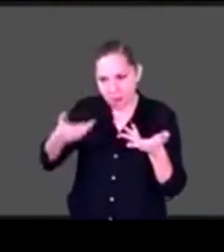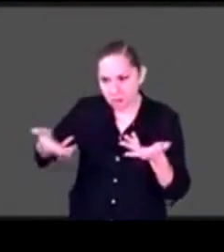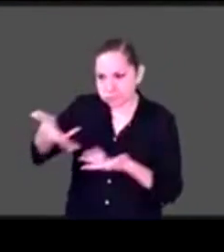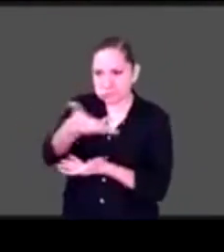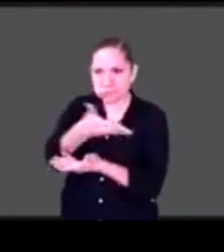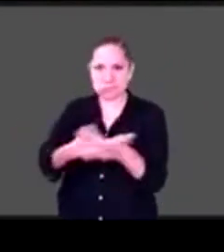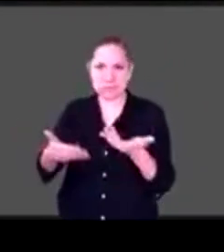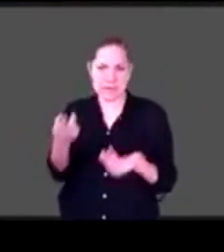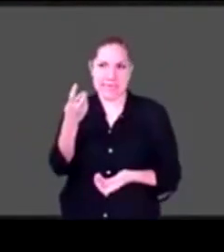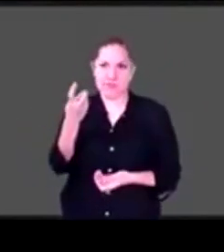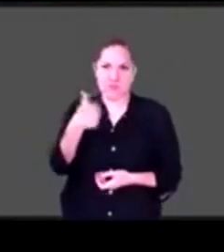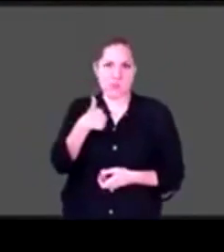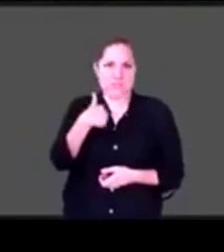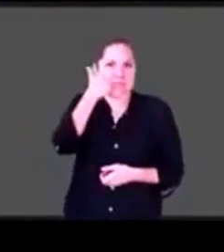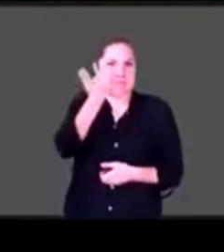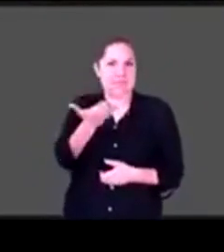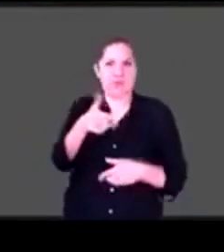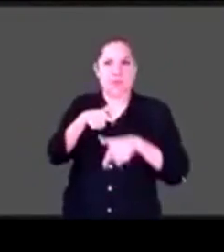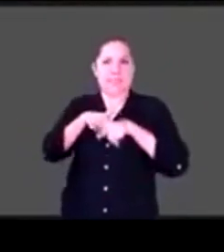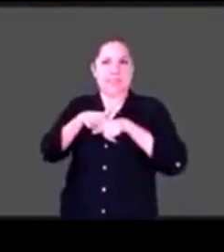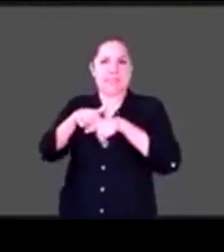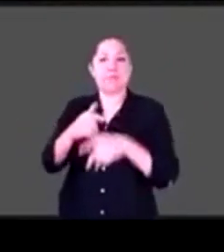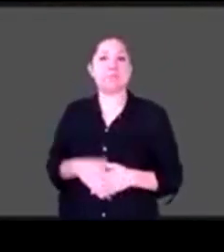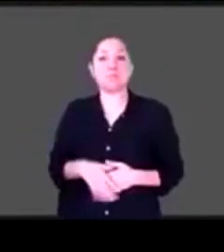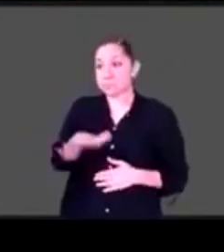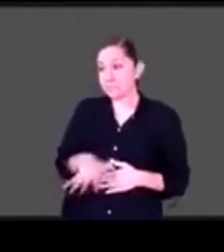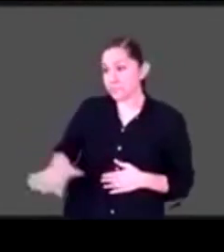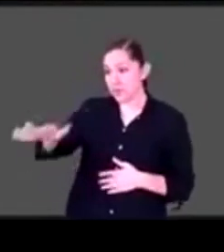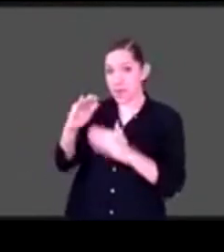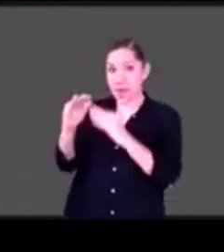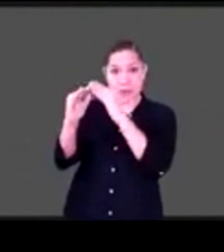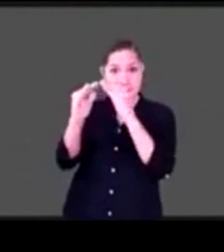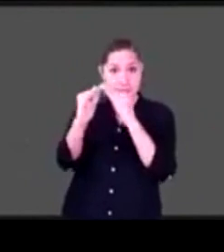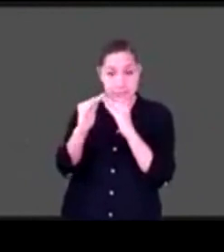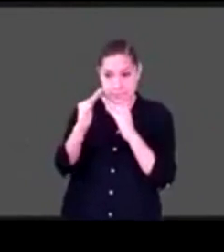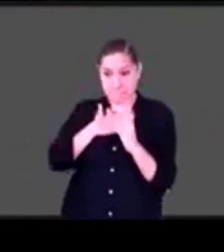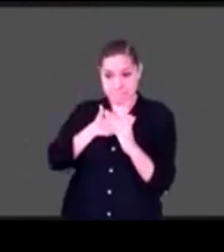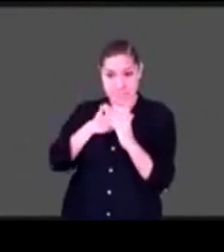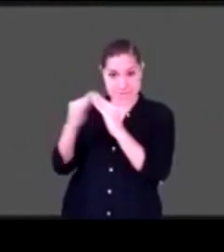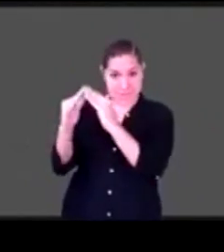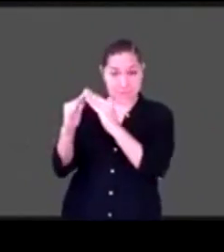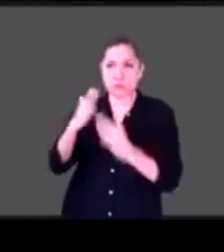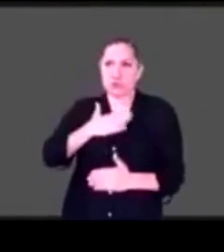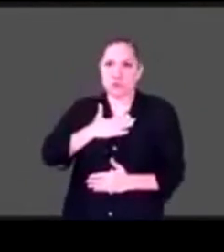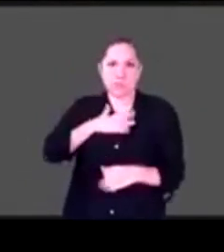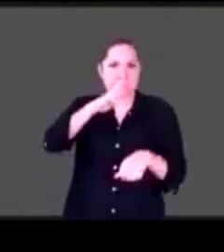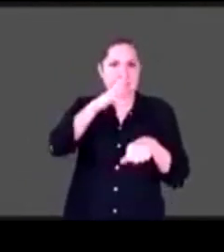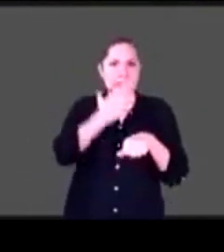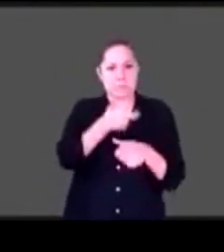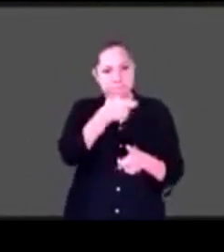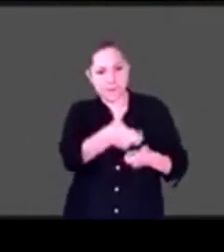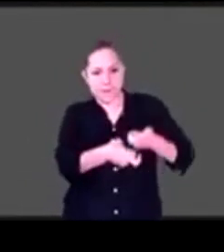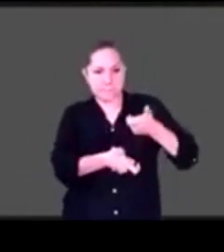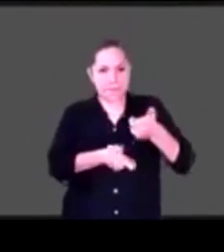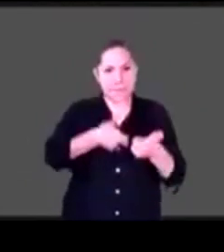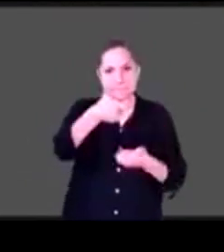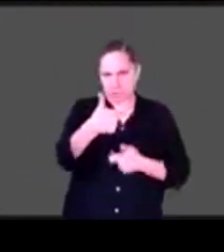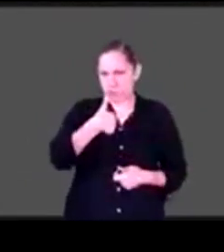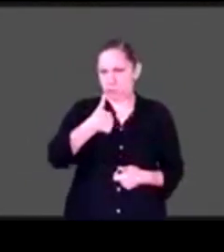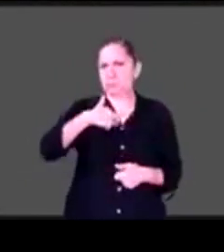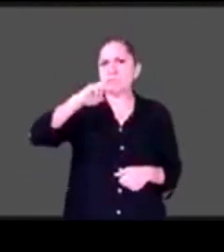el papá de esta casa, pues soy el responsable de la parte de los ingresos. Entonces creo que es una parte que me ha tocado